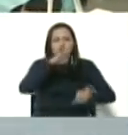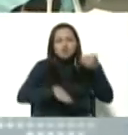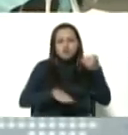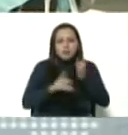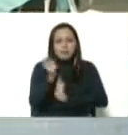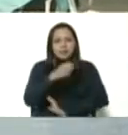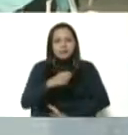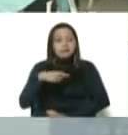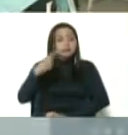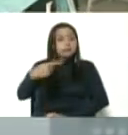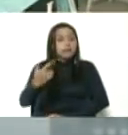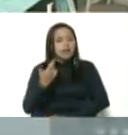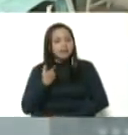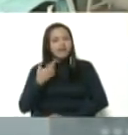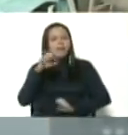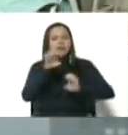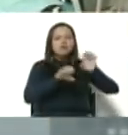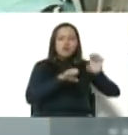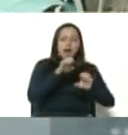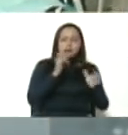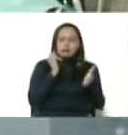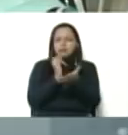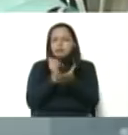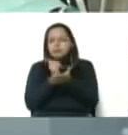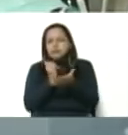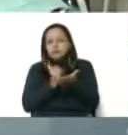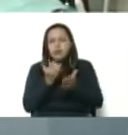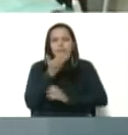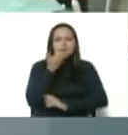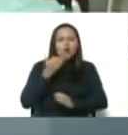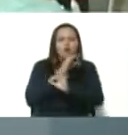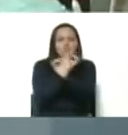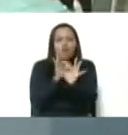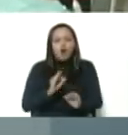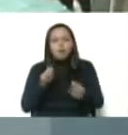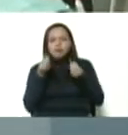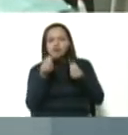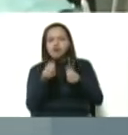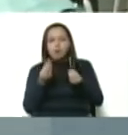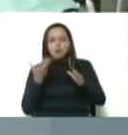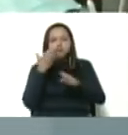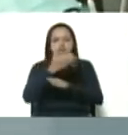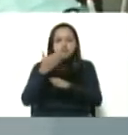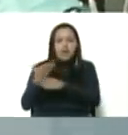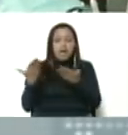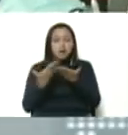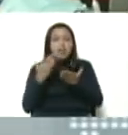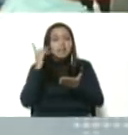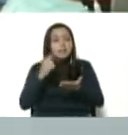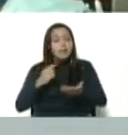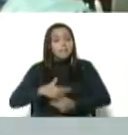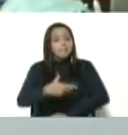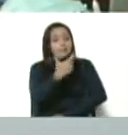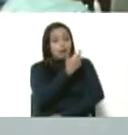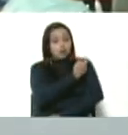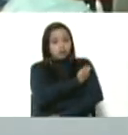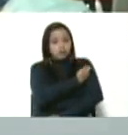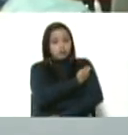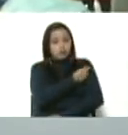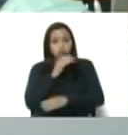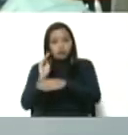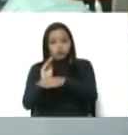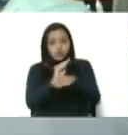trimestre. Ahí estamos estudiando. Las mejores modalidades. Y también, bueno, con la vacuna en la mano. Ir